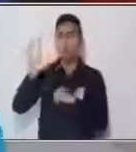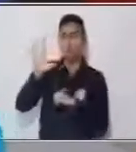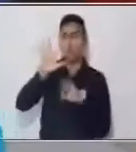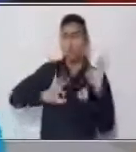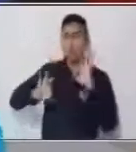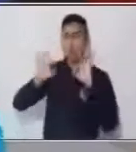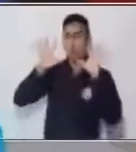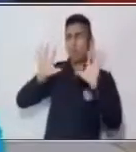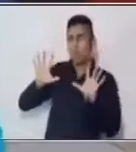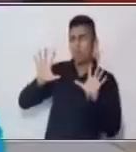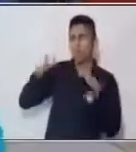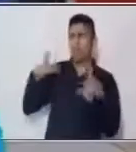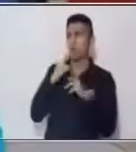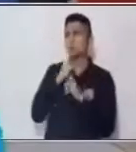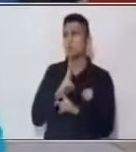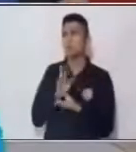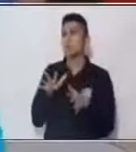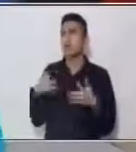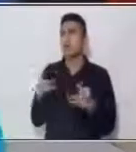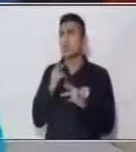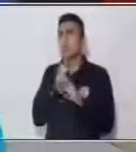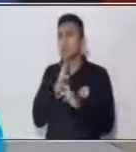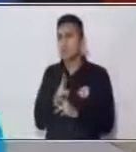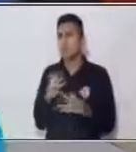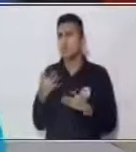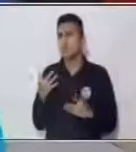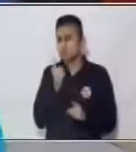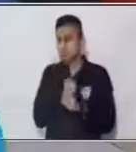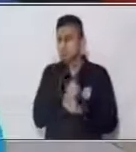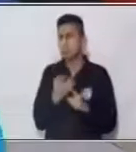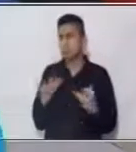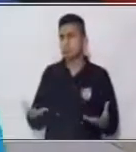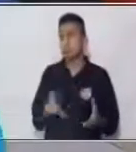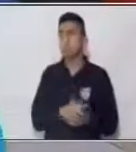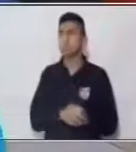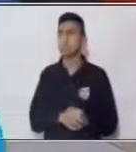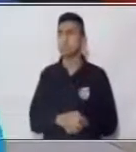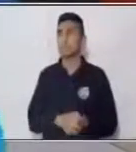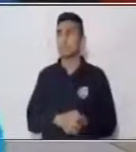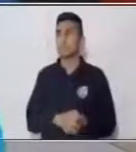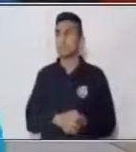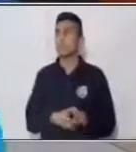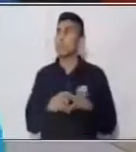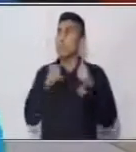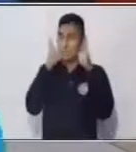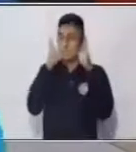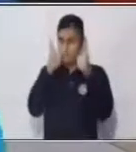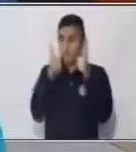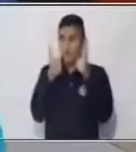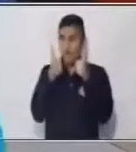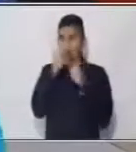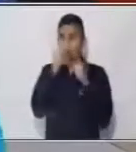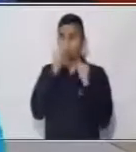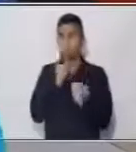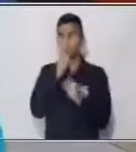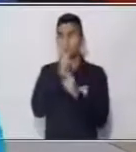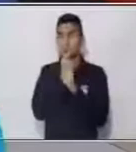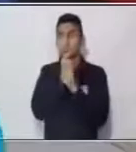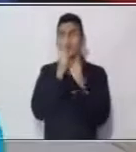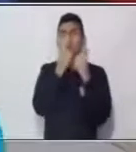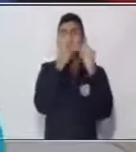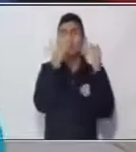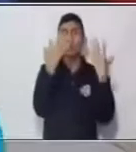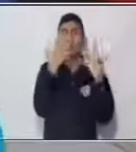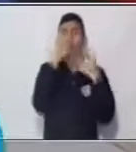10, será el 4. ¿Cuál creen ustedes que es el correcto para acá? Muy bien, excelente. Es el